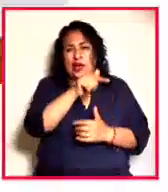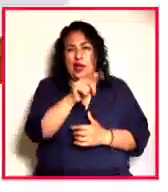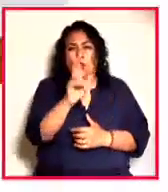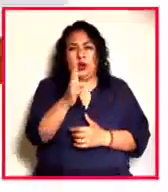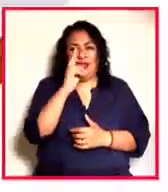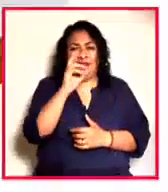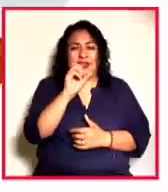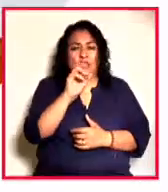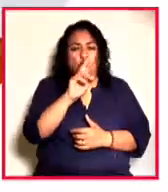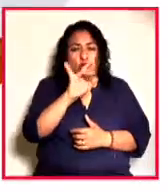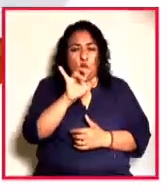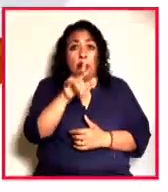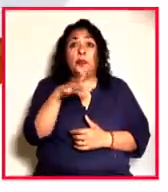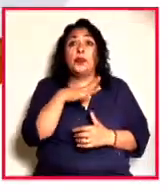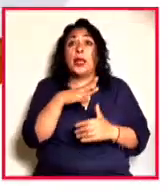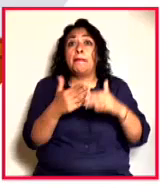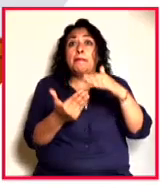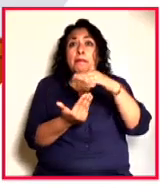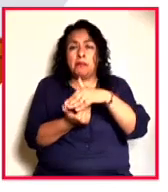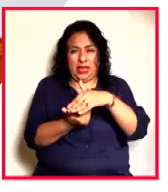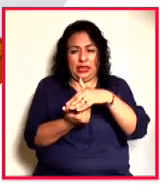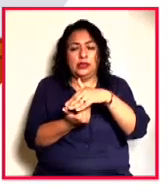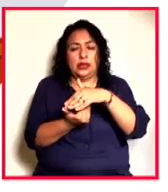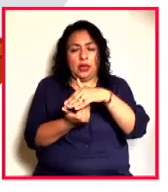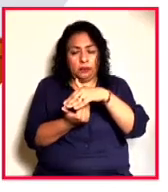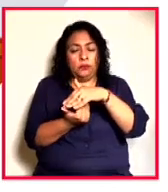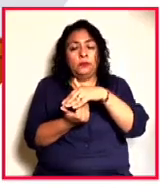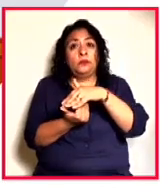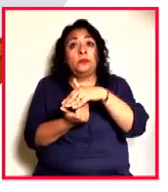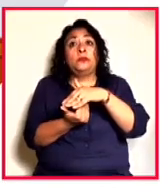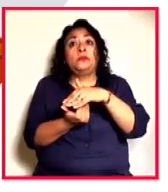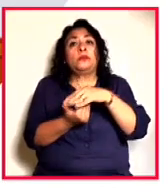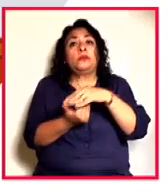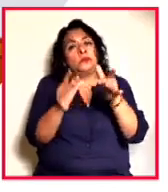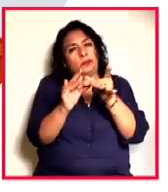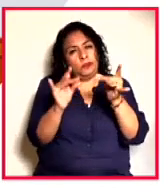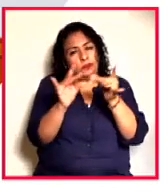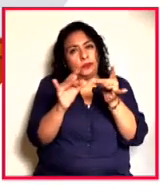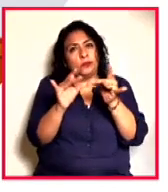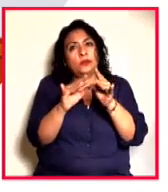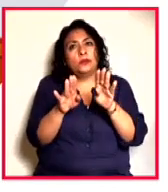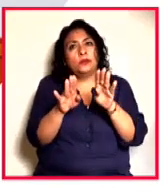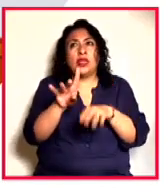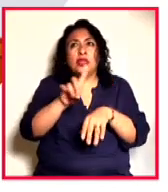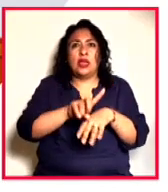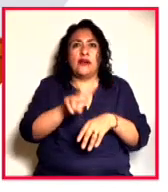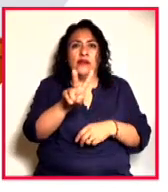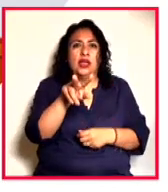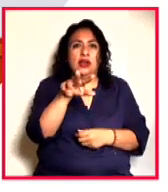Tenemos una mesa en la que nos replantearemos el viernes 18,